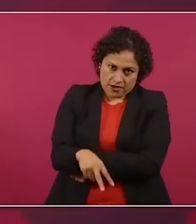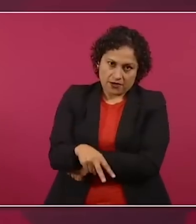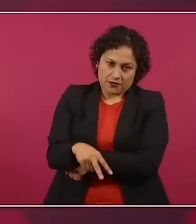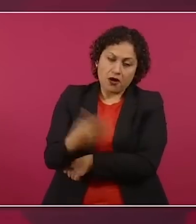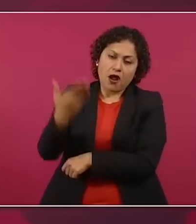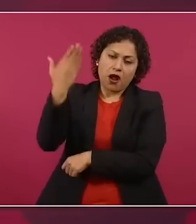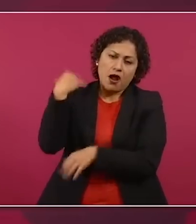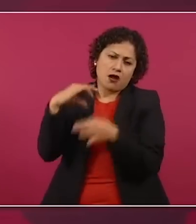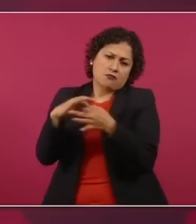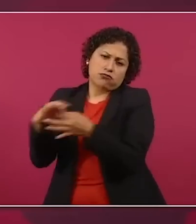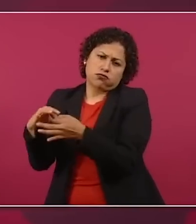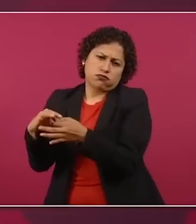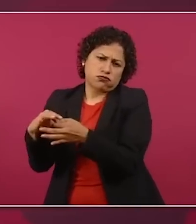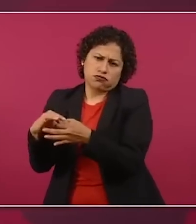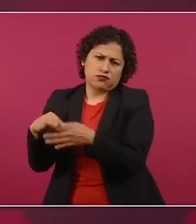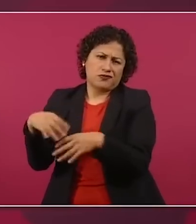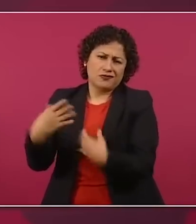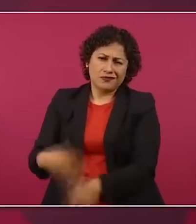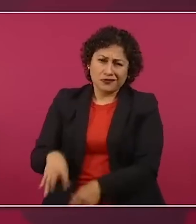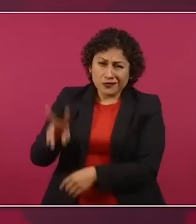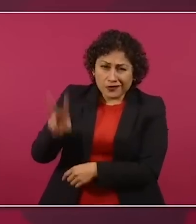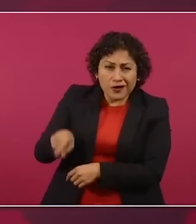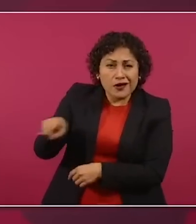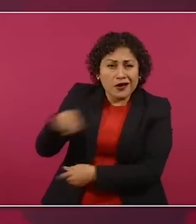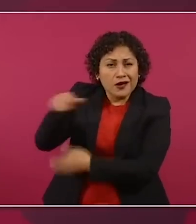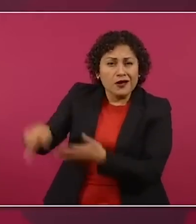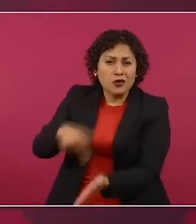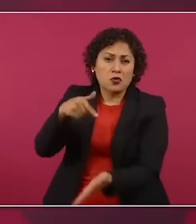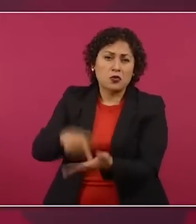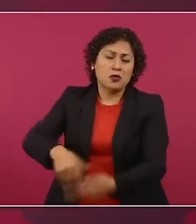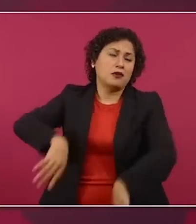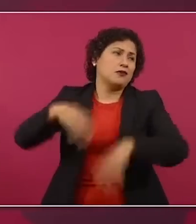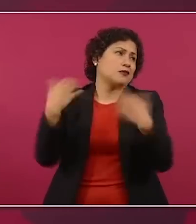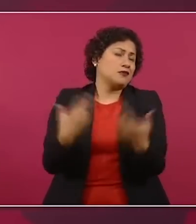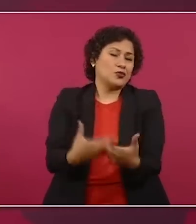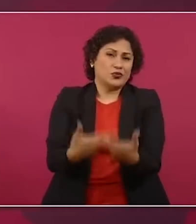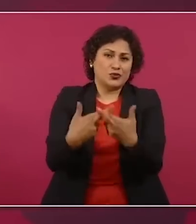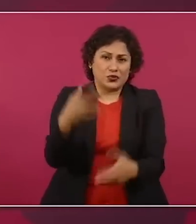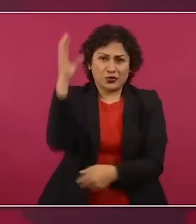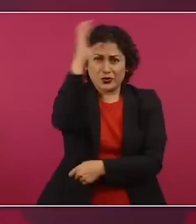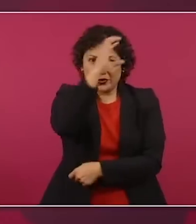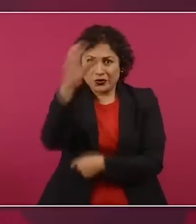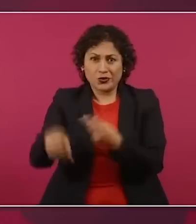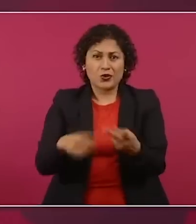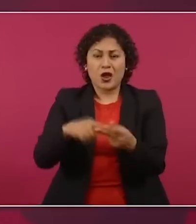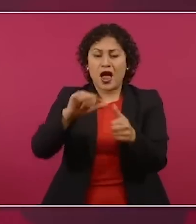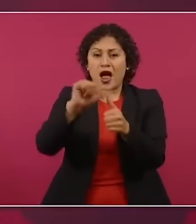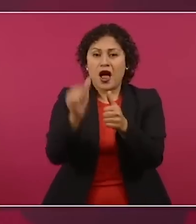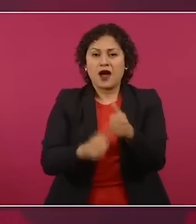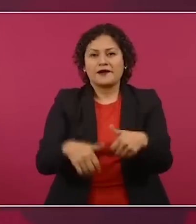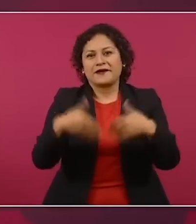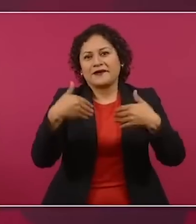ahí hay mucha cultura, mucho arte y eso no se conoce, y selva,